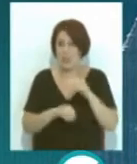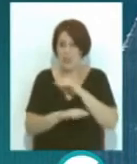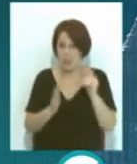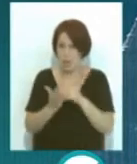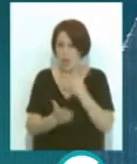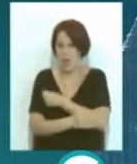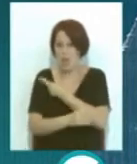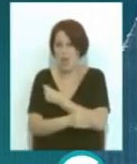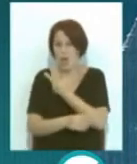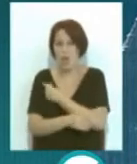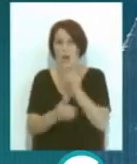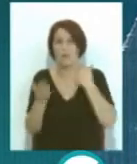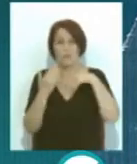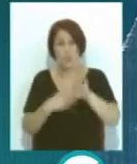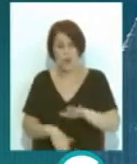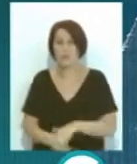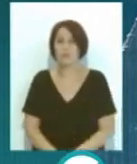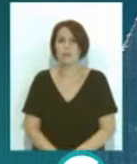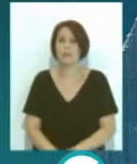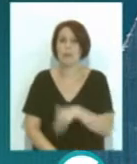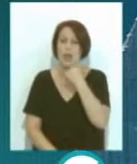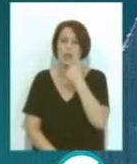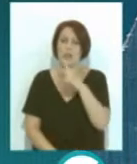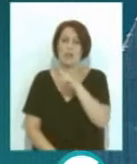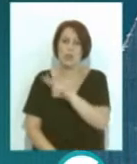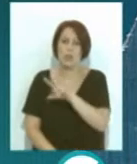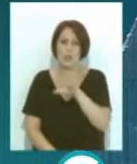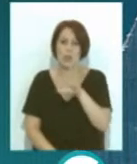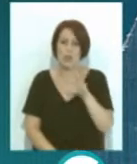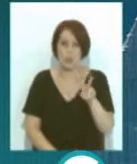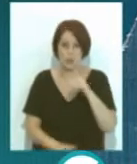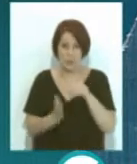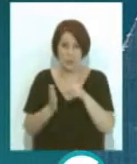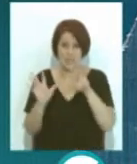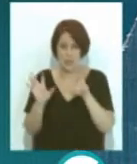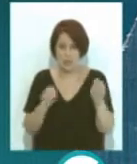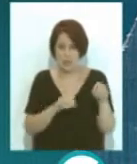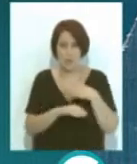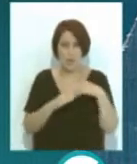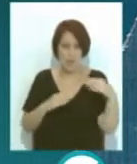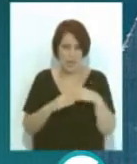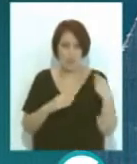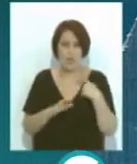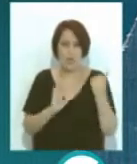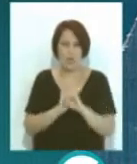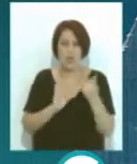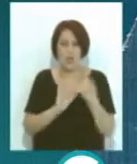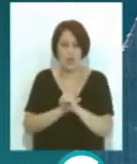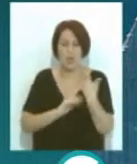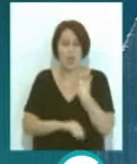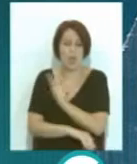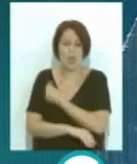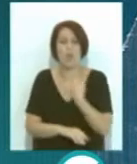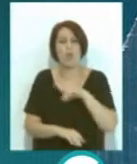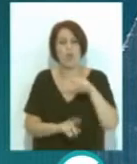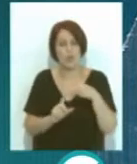dosis de vacunas administradas cerca de 252.700 pacientes han completado la pauta